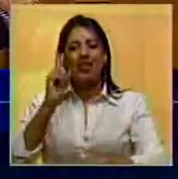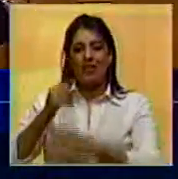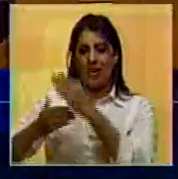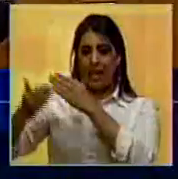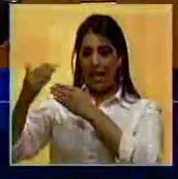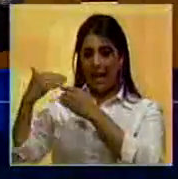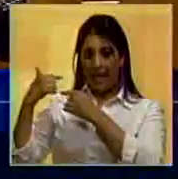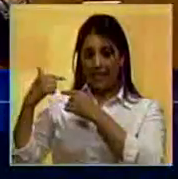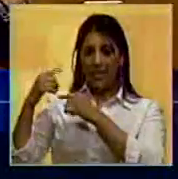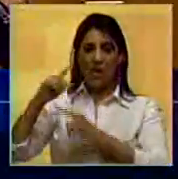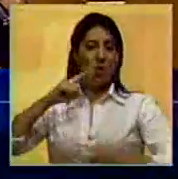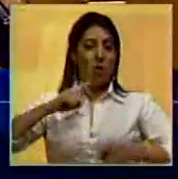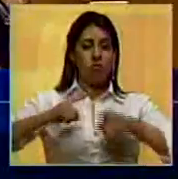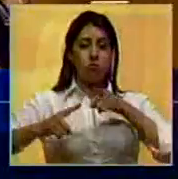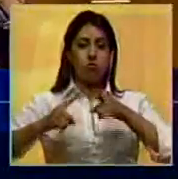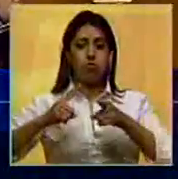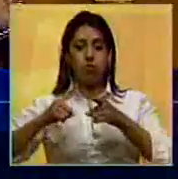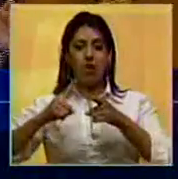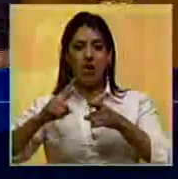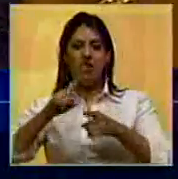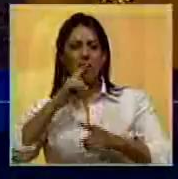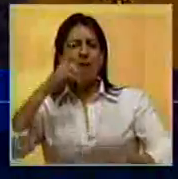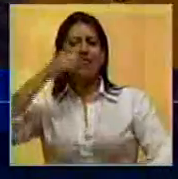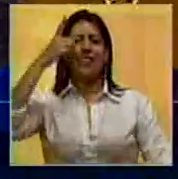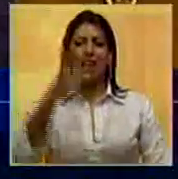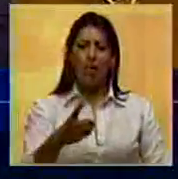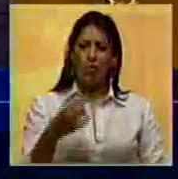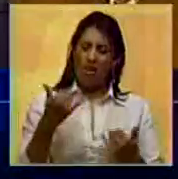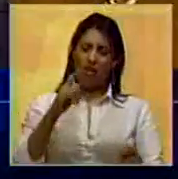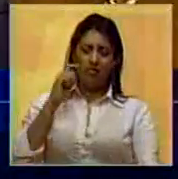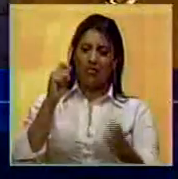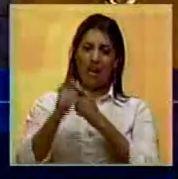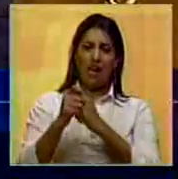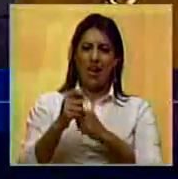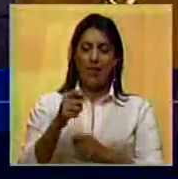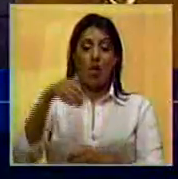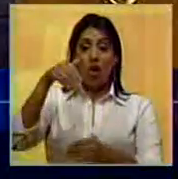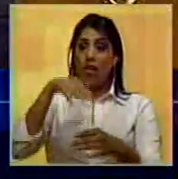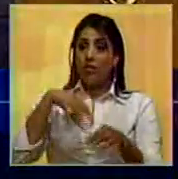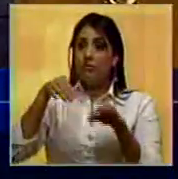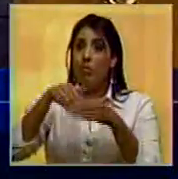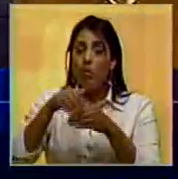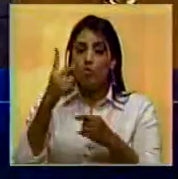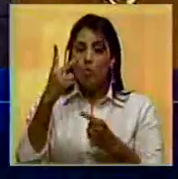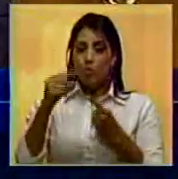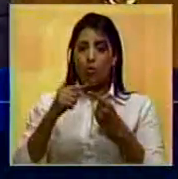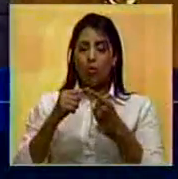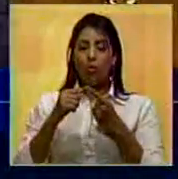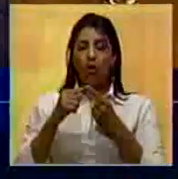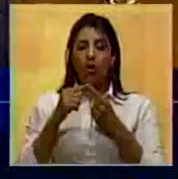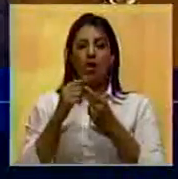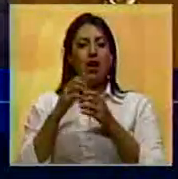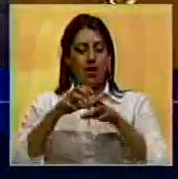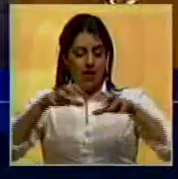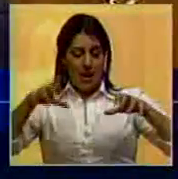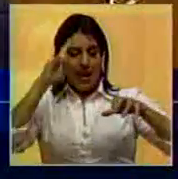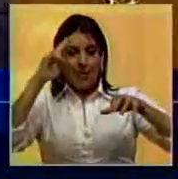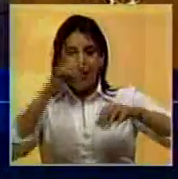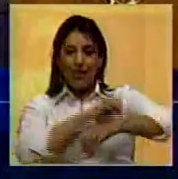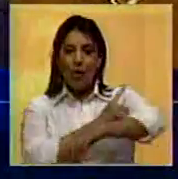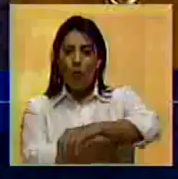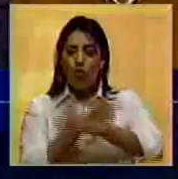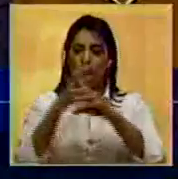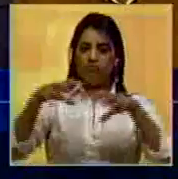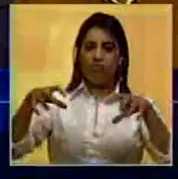del autoritarismo a la dictadura sin elecciones sin separación de poderes